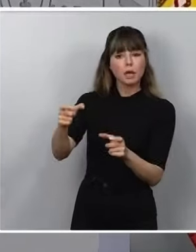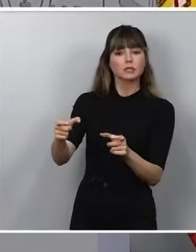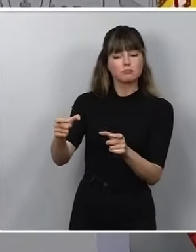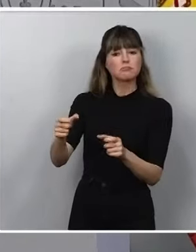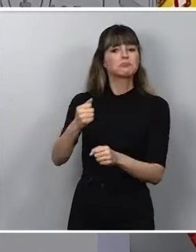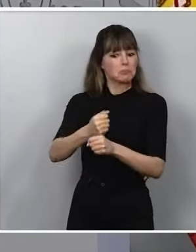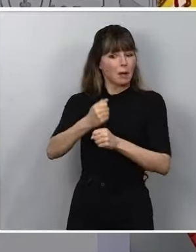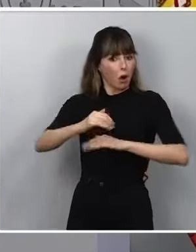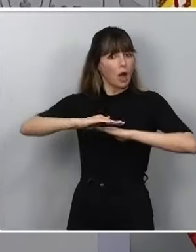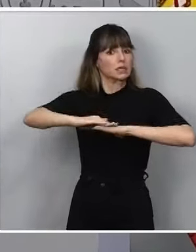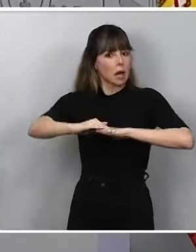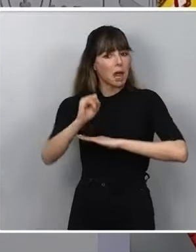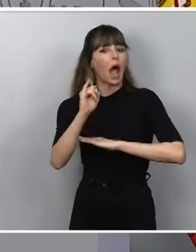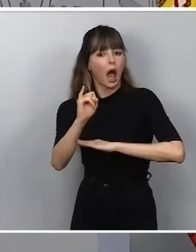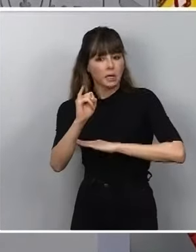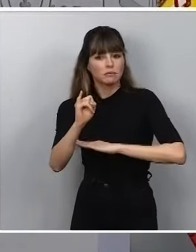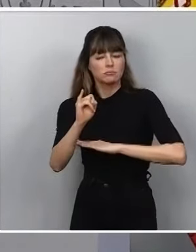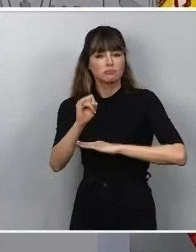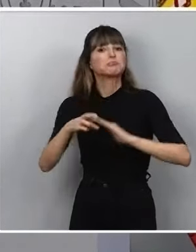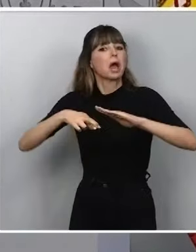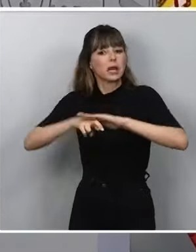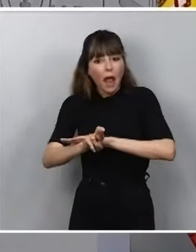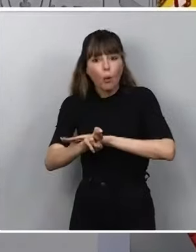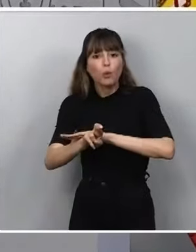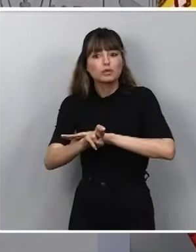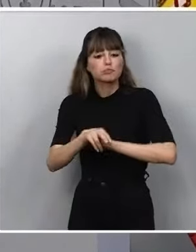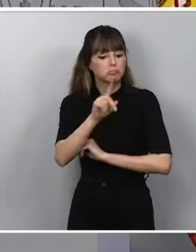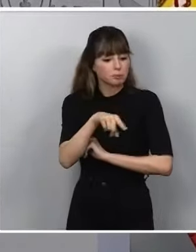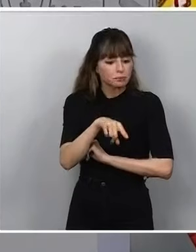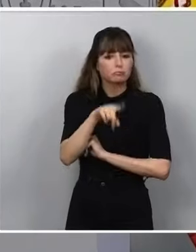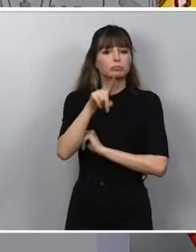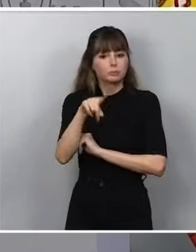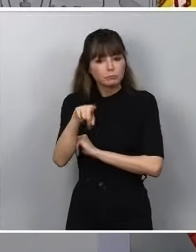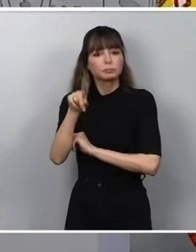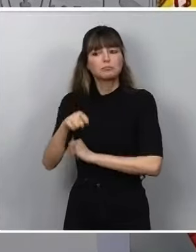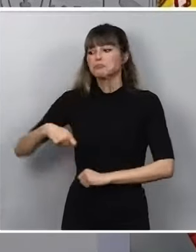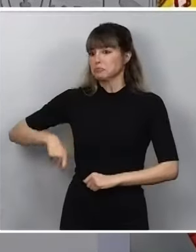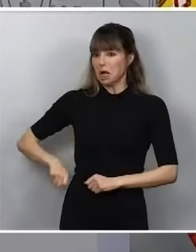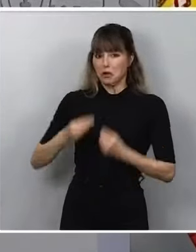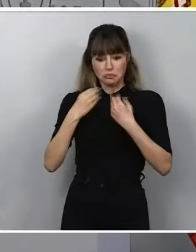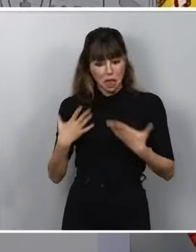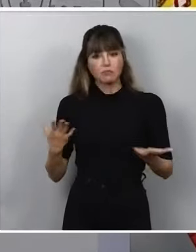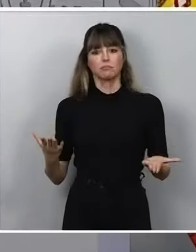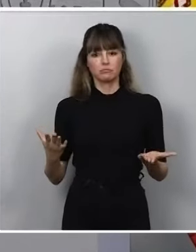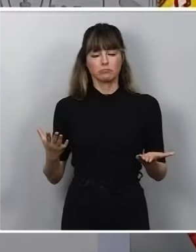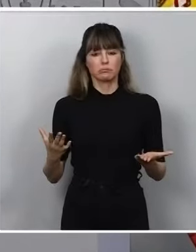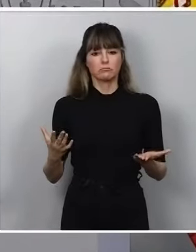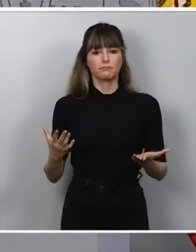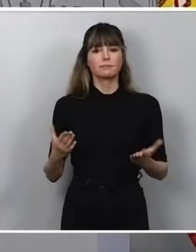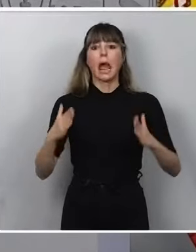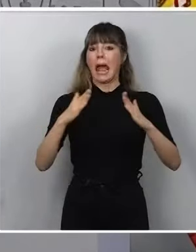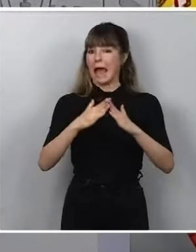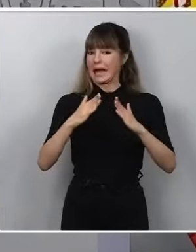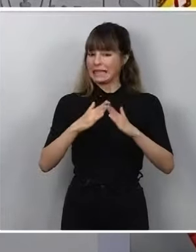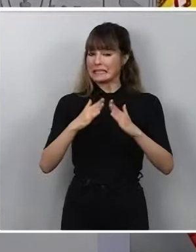empleos estables, que tienen recursos mensuales y, por tanto, salarios dignos, que tienen el deseo de fijar su